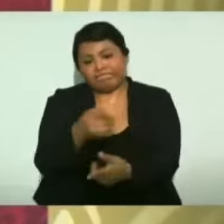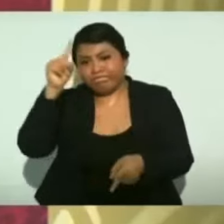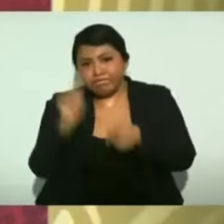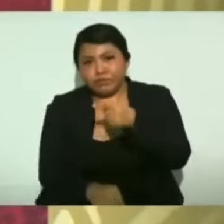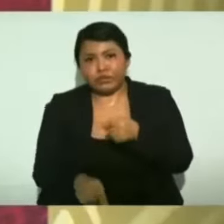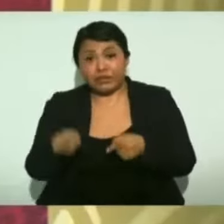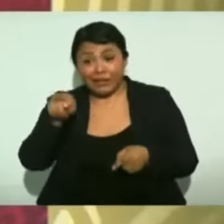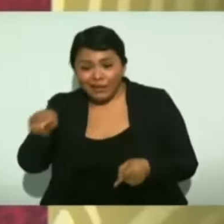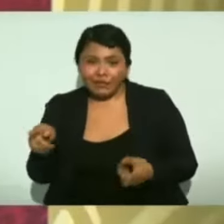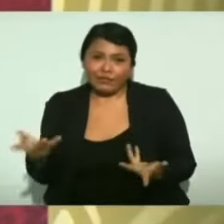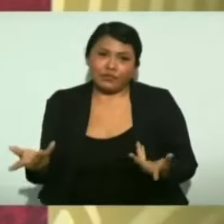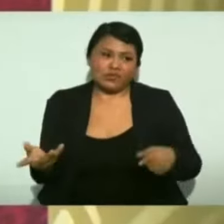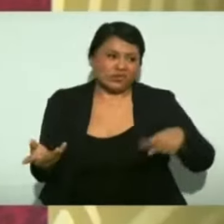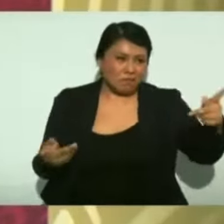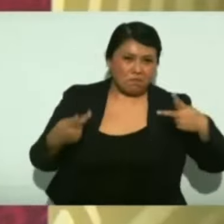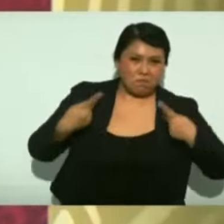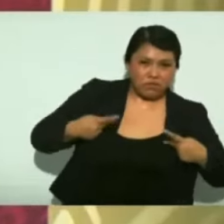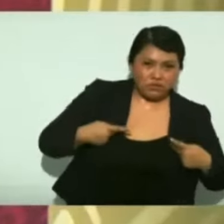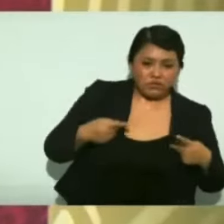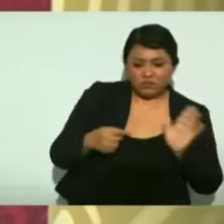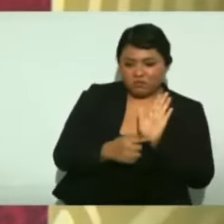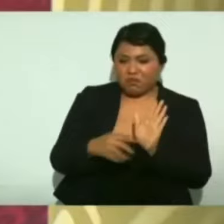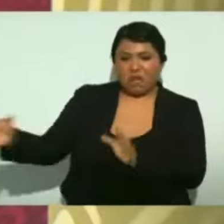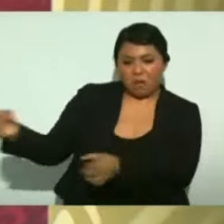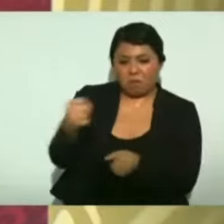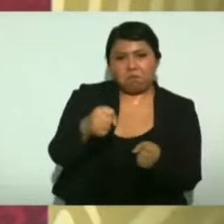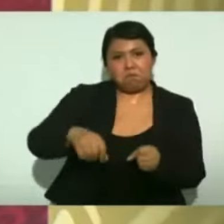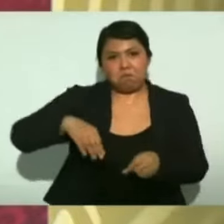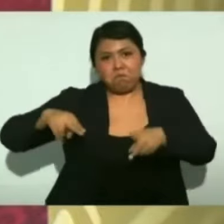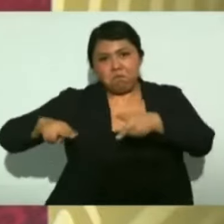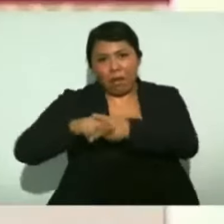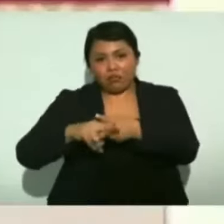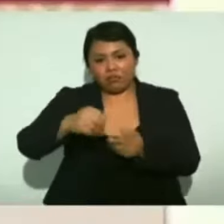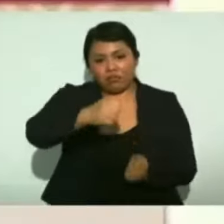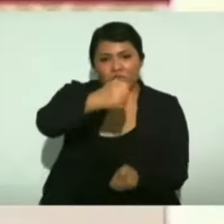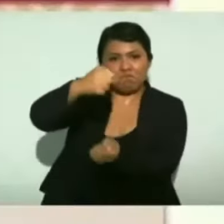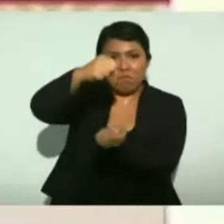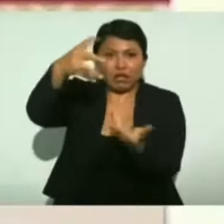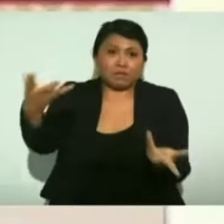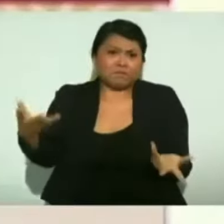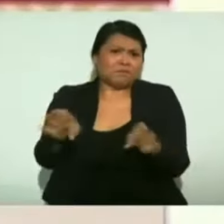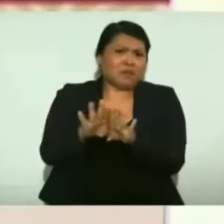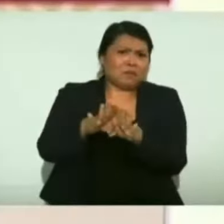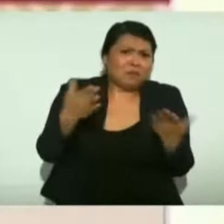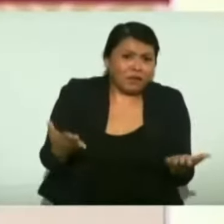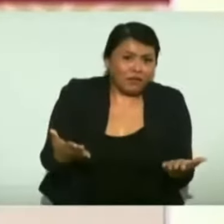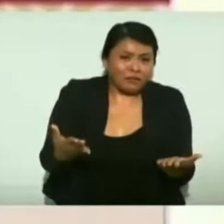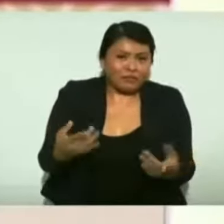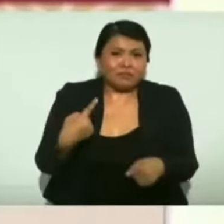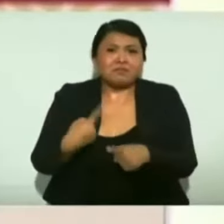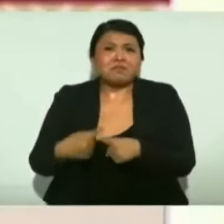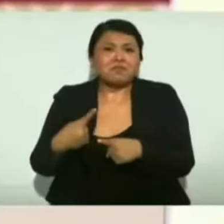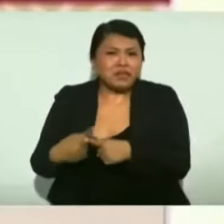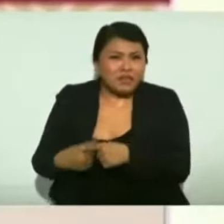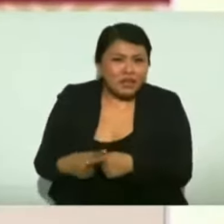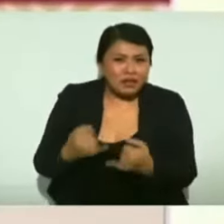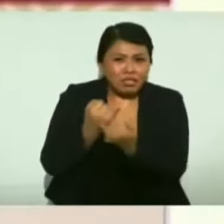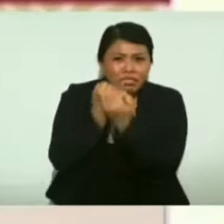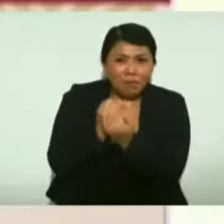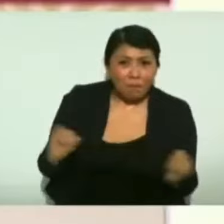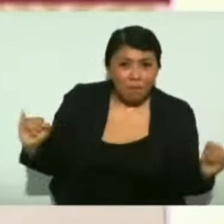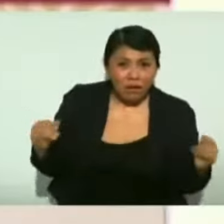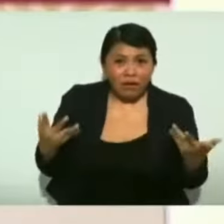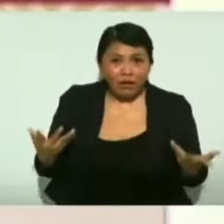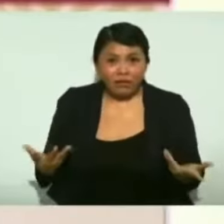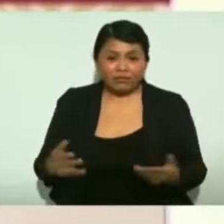luchar por la justicia. Por eso, ¿quién consuma la independencia? Agustín de Iturbide, pero eso